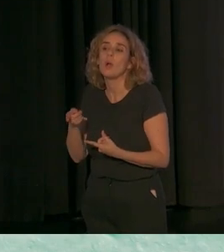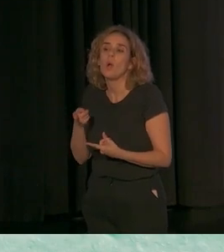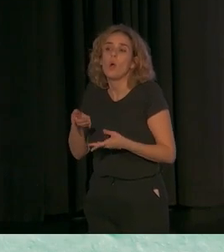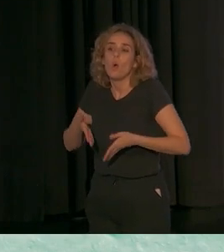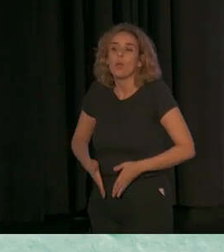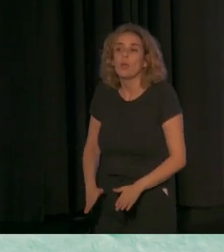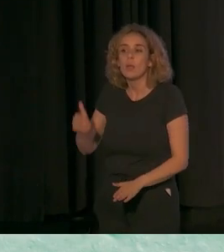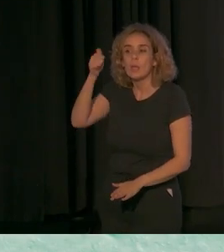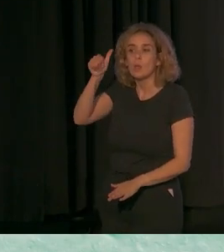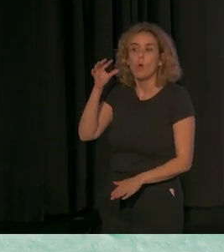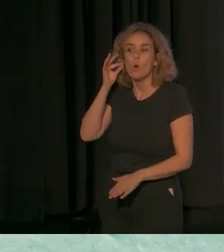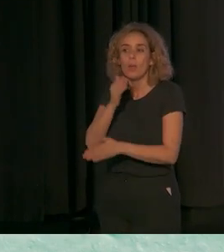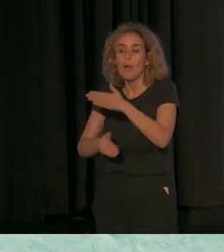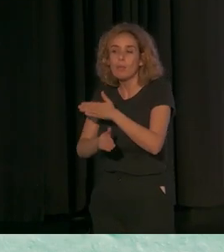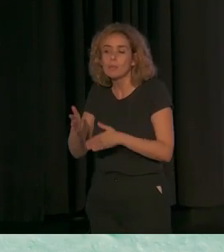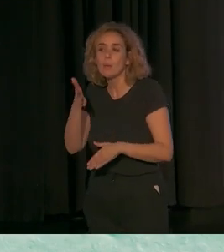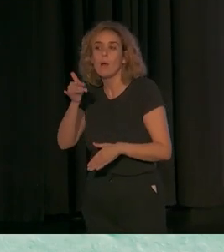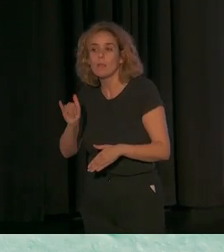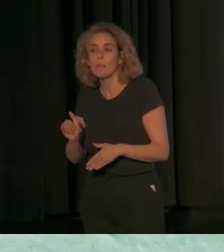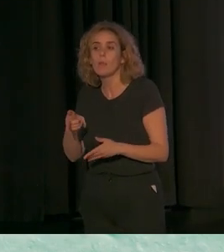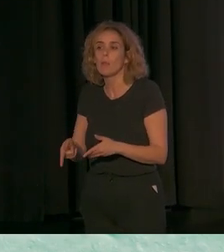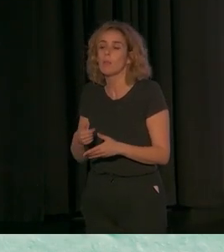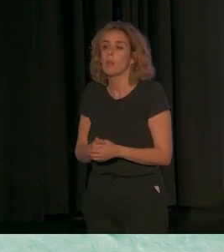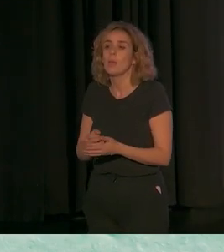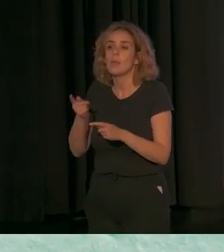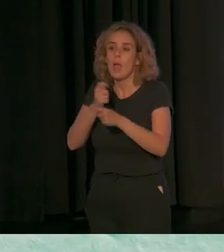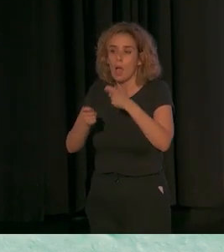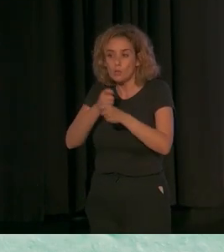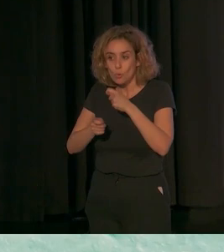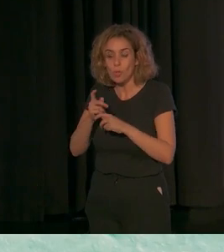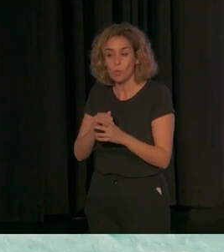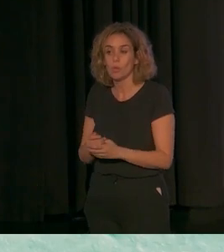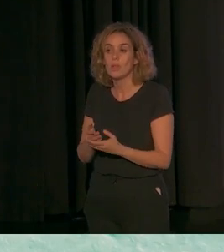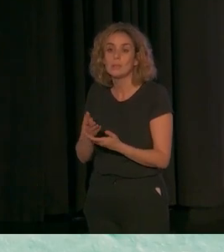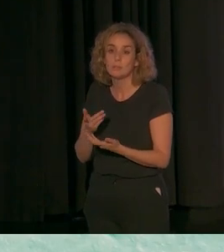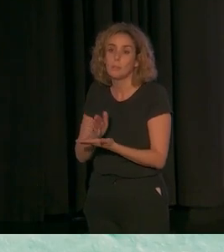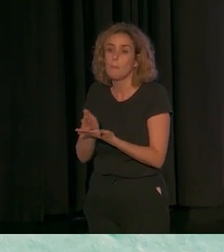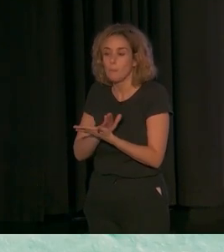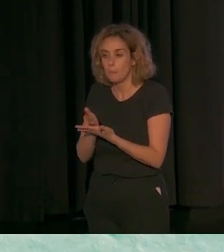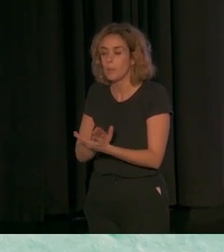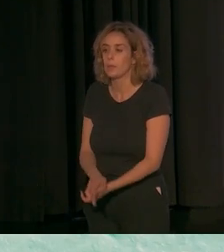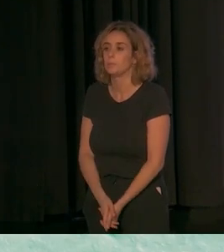hijo o hija con discapacidad y a menudo a través de las asociaciones. Las familias